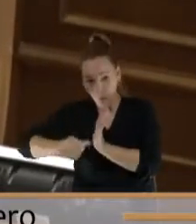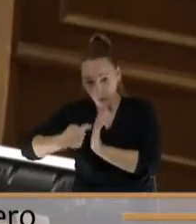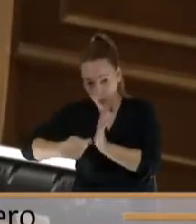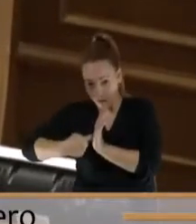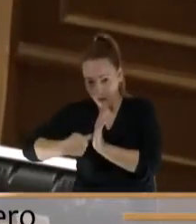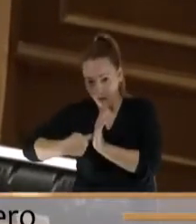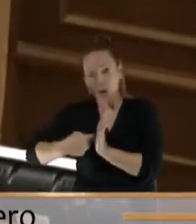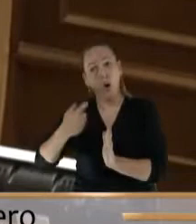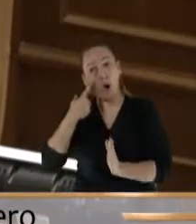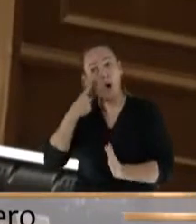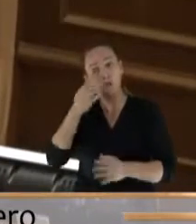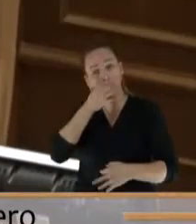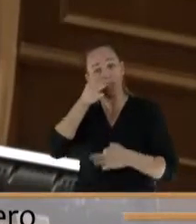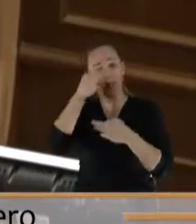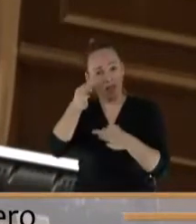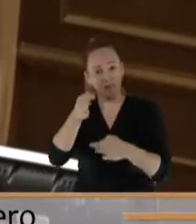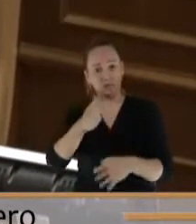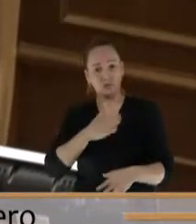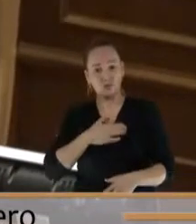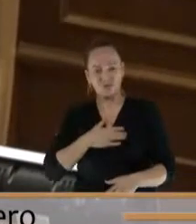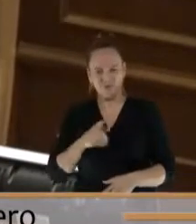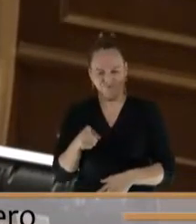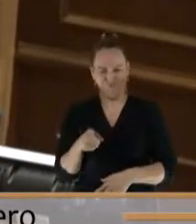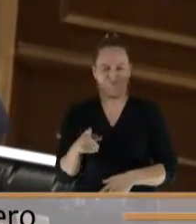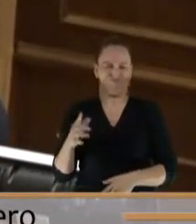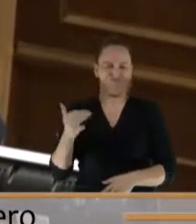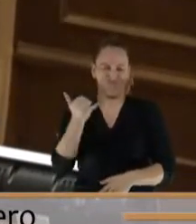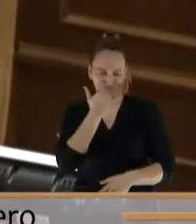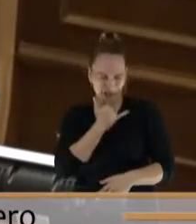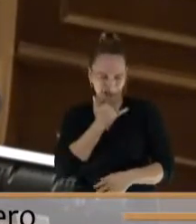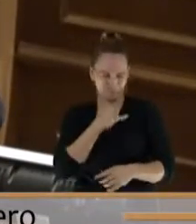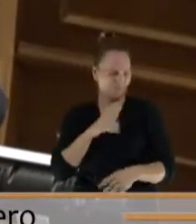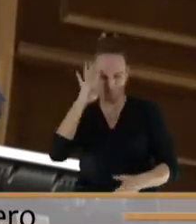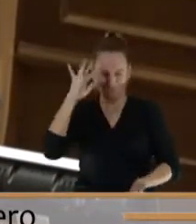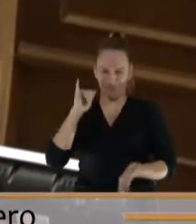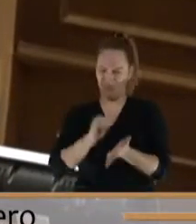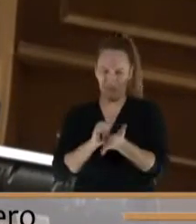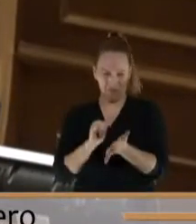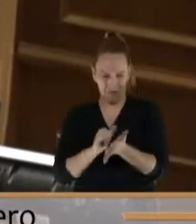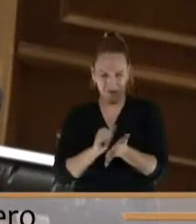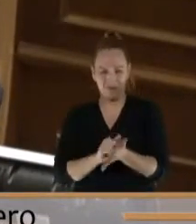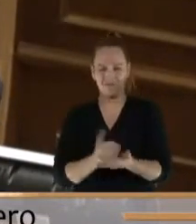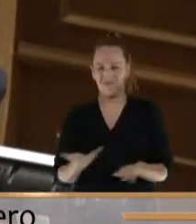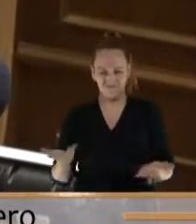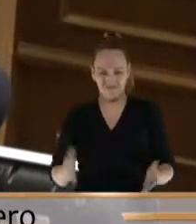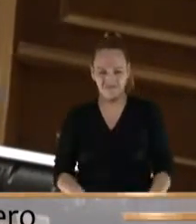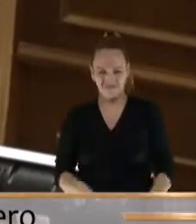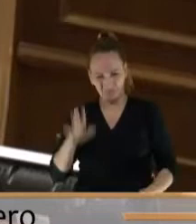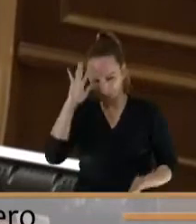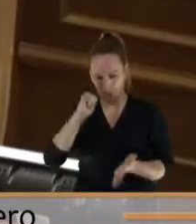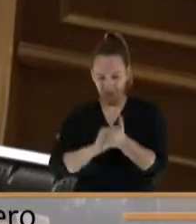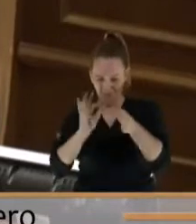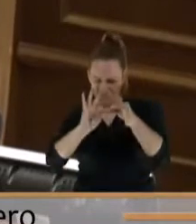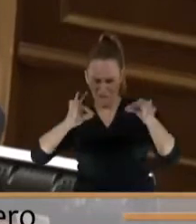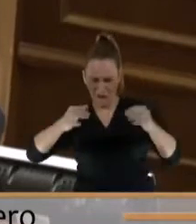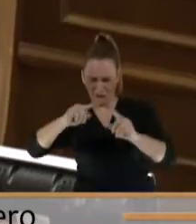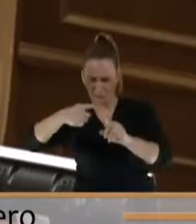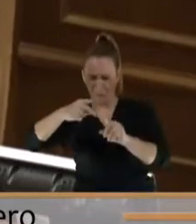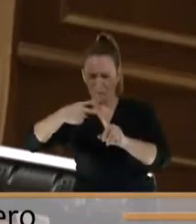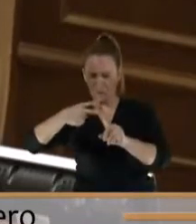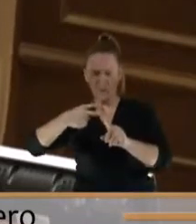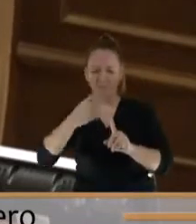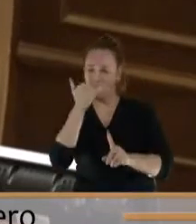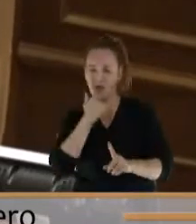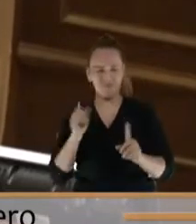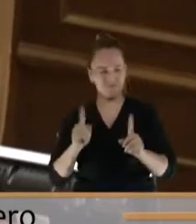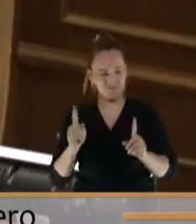a denunciar yo no me voy a comer este tarugo sobre esto venía hablándose aquí se descartó